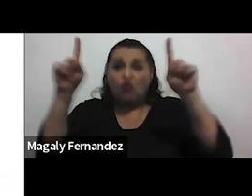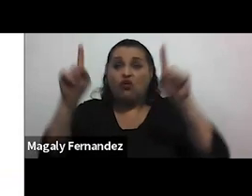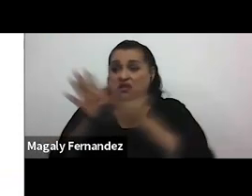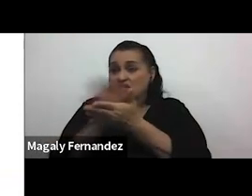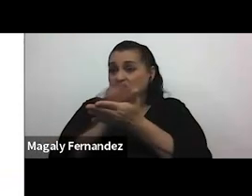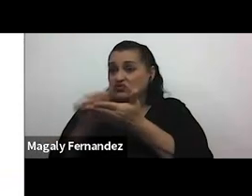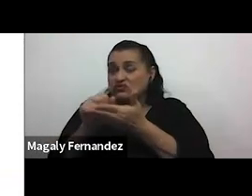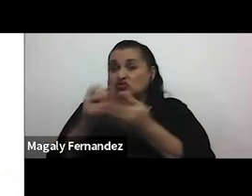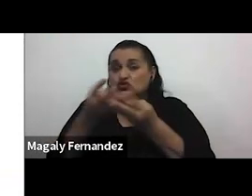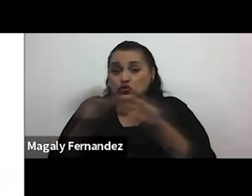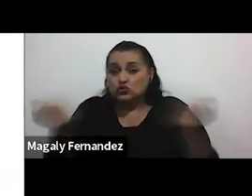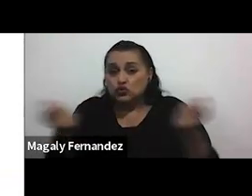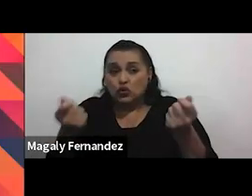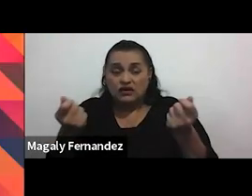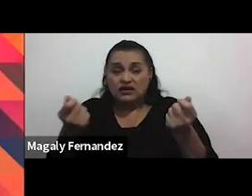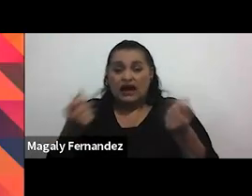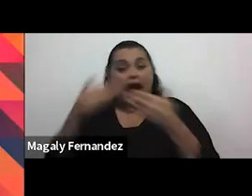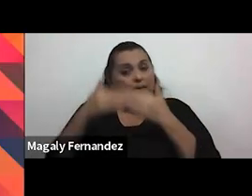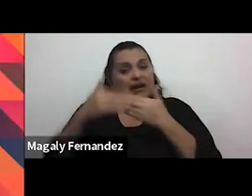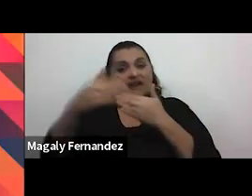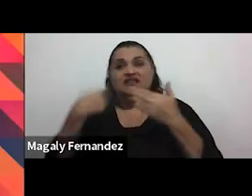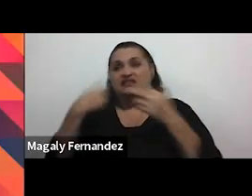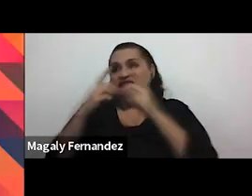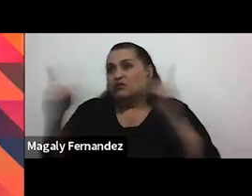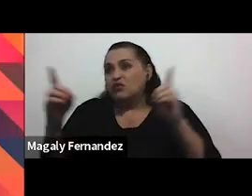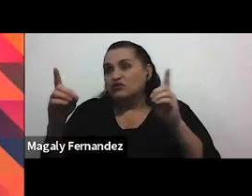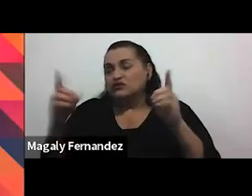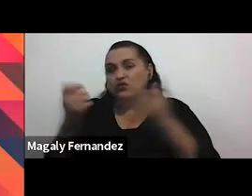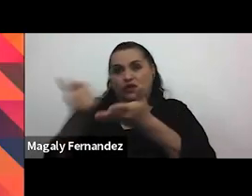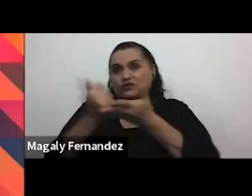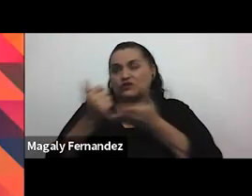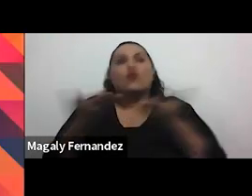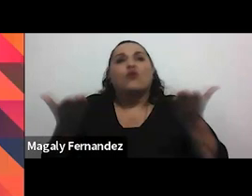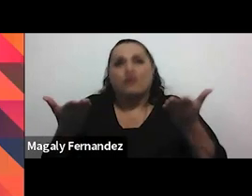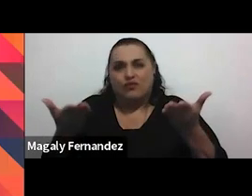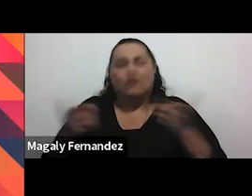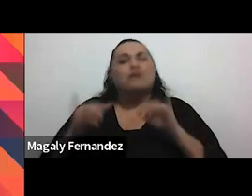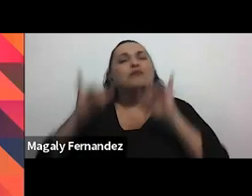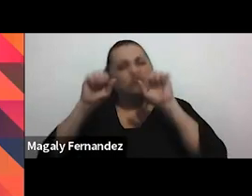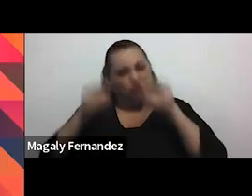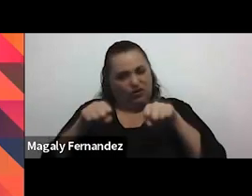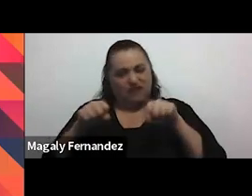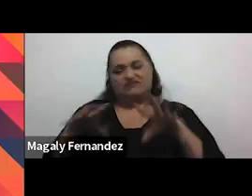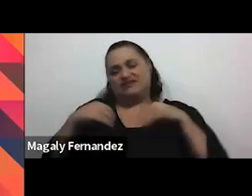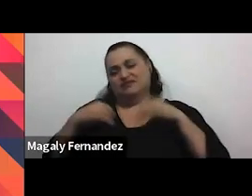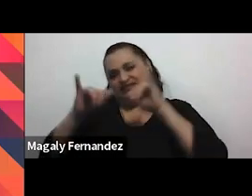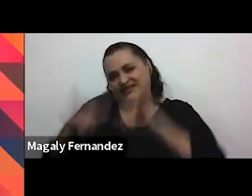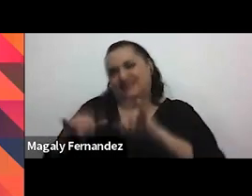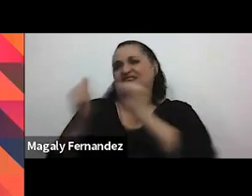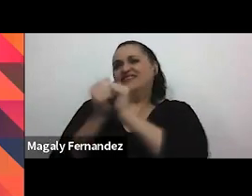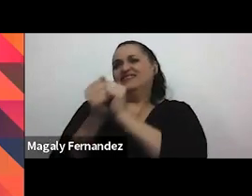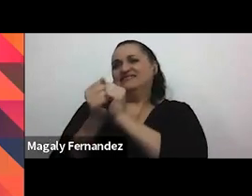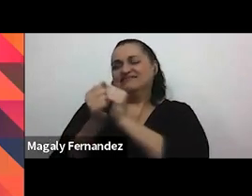de necesidades que pueden surgir a partir de una ruptura entonces ya vimos todo eso que no